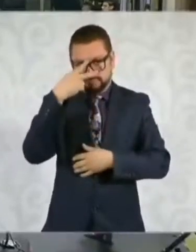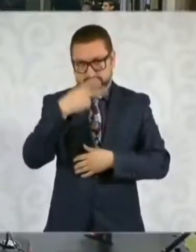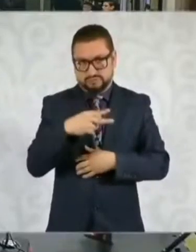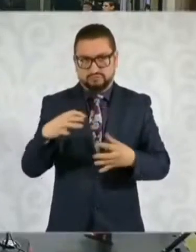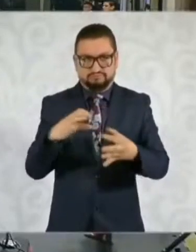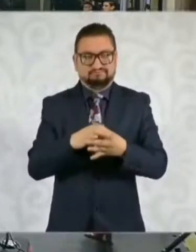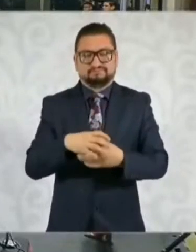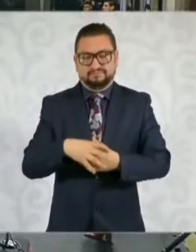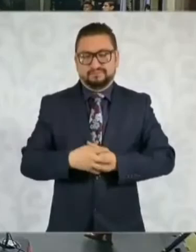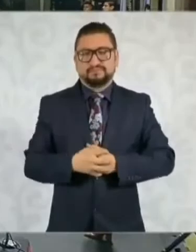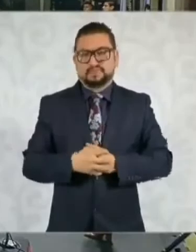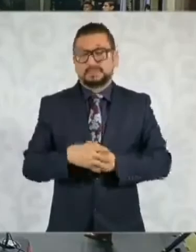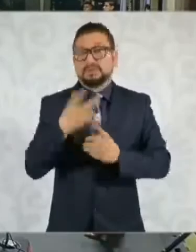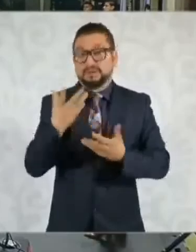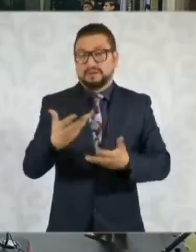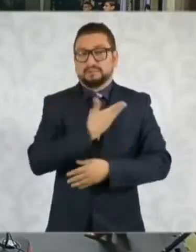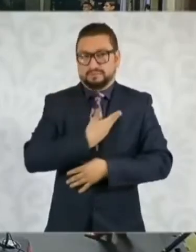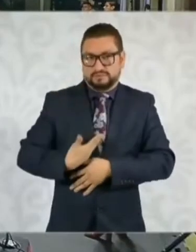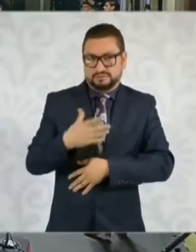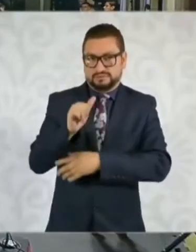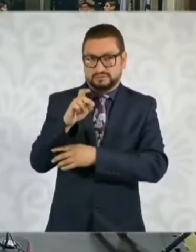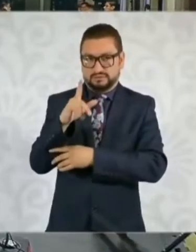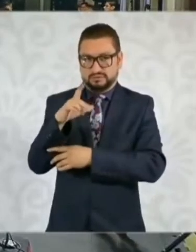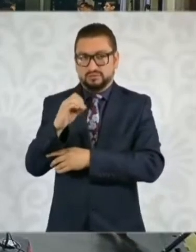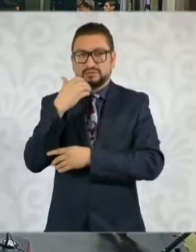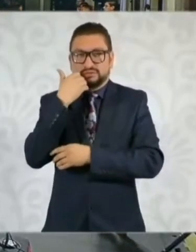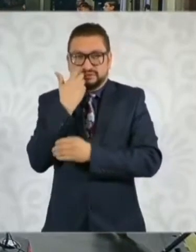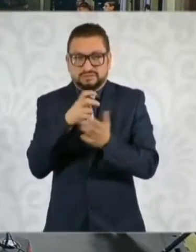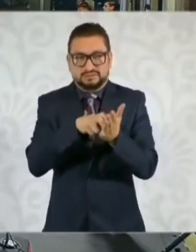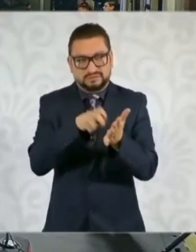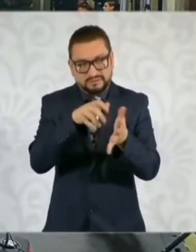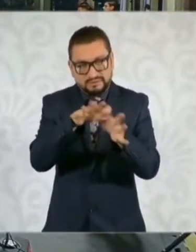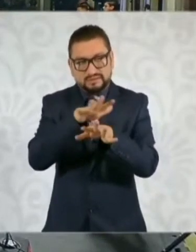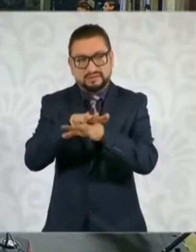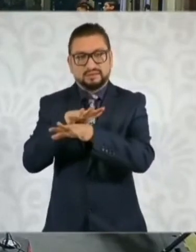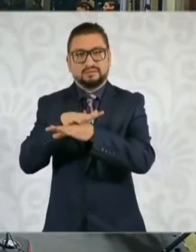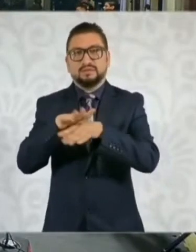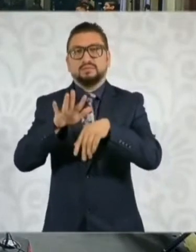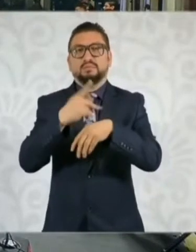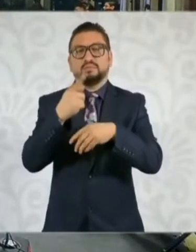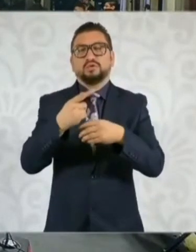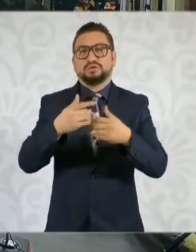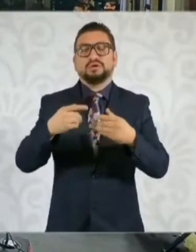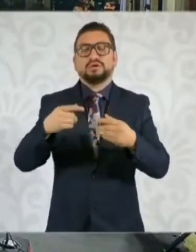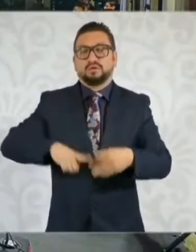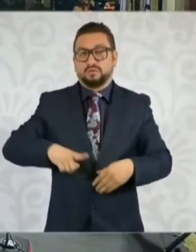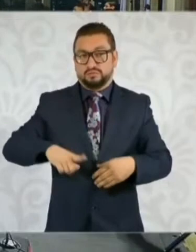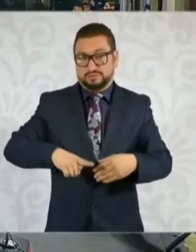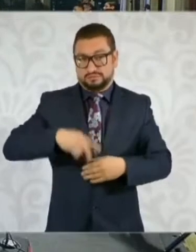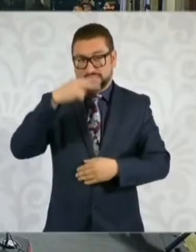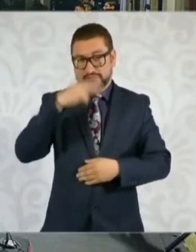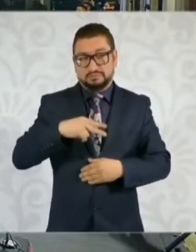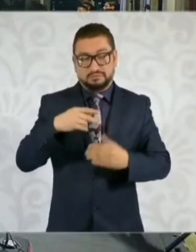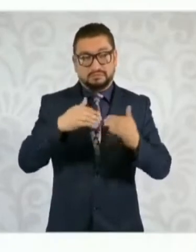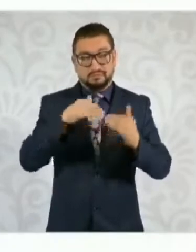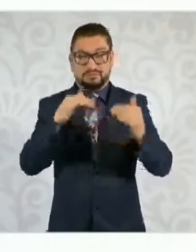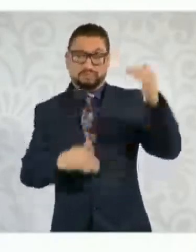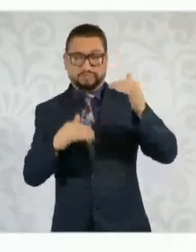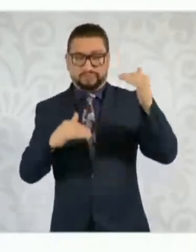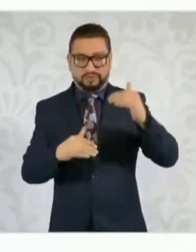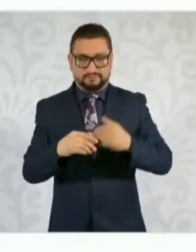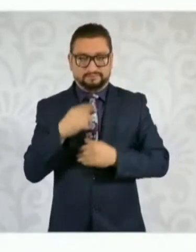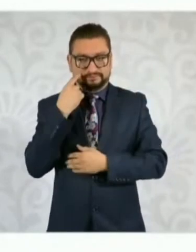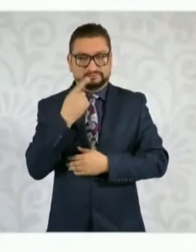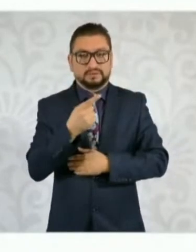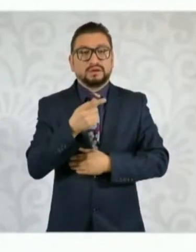También el presidente trató de modificar este esquema que da desventaja al gobierno mexicano y a las empresas